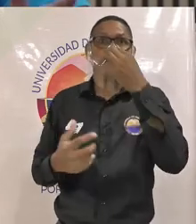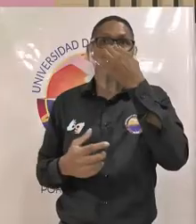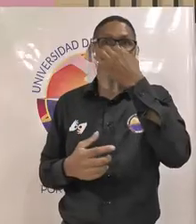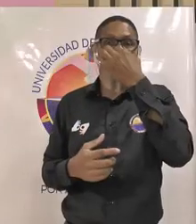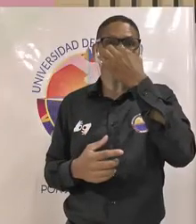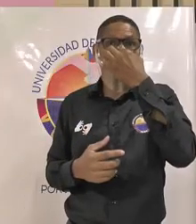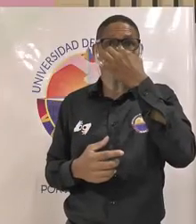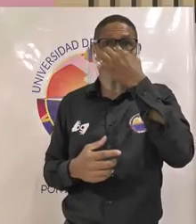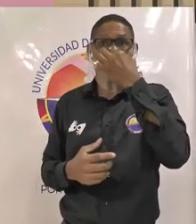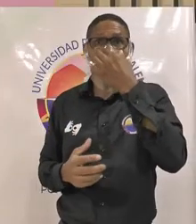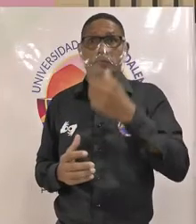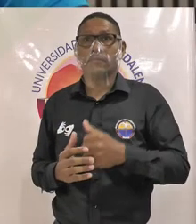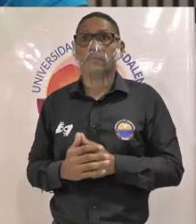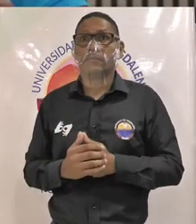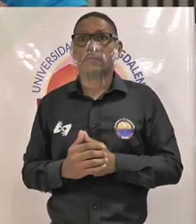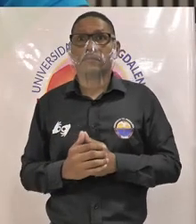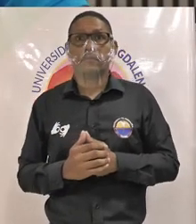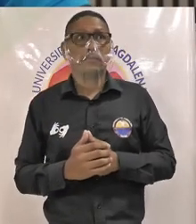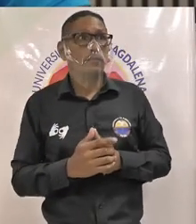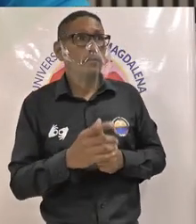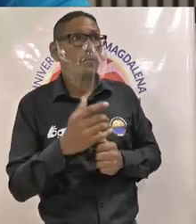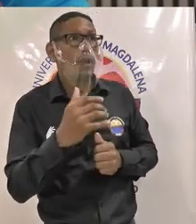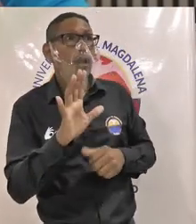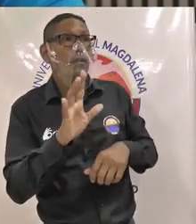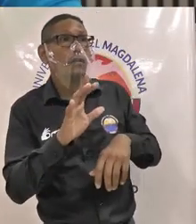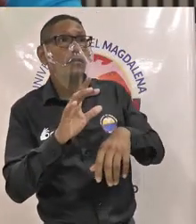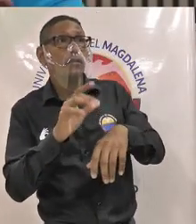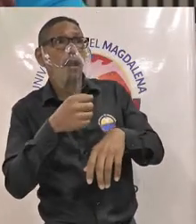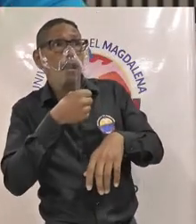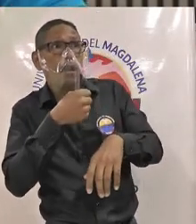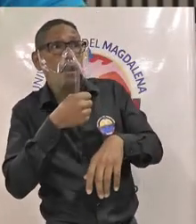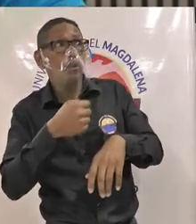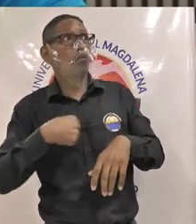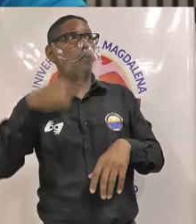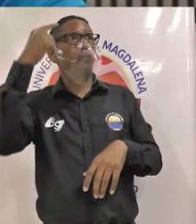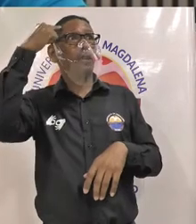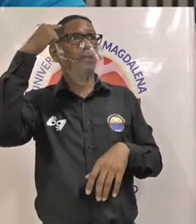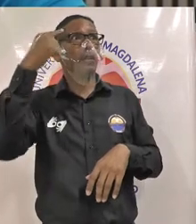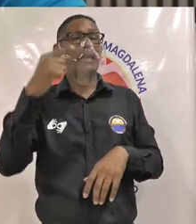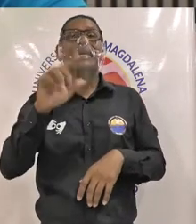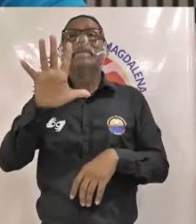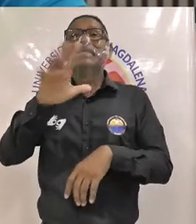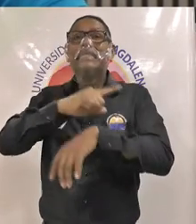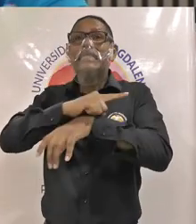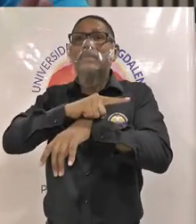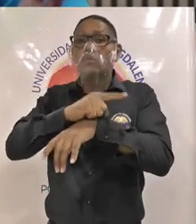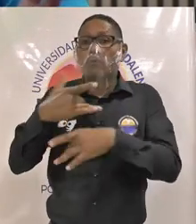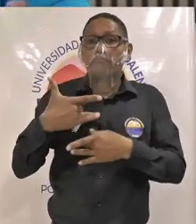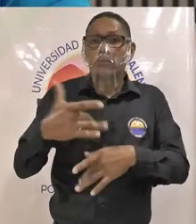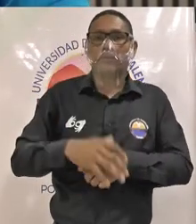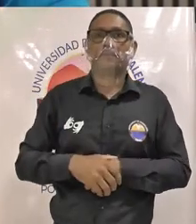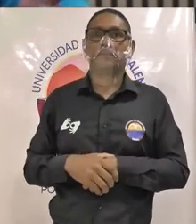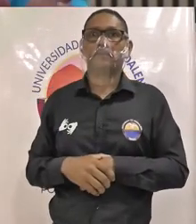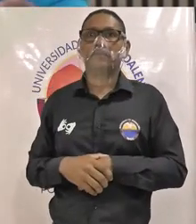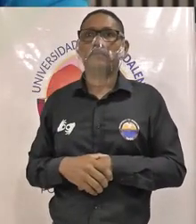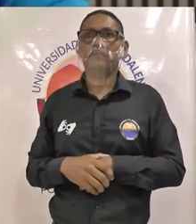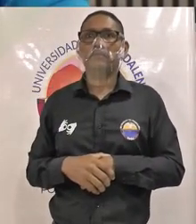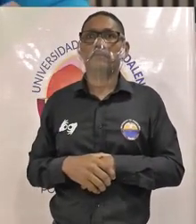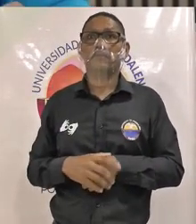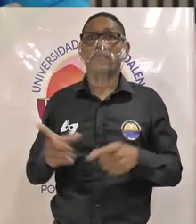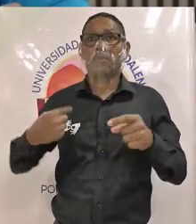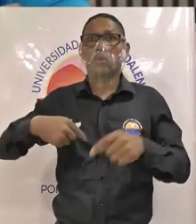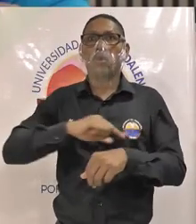pero pues como había pasado el inconveniente el micrófono yo cinco segundos para que remate la idea igualmente